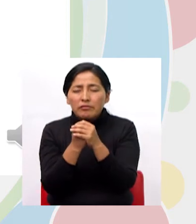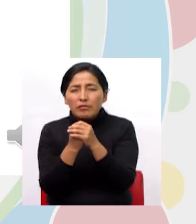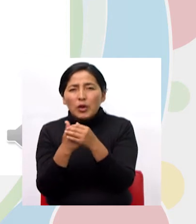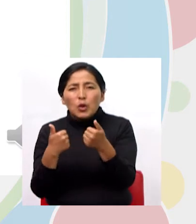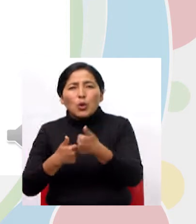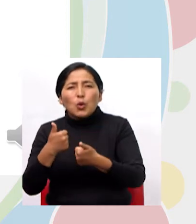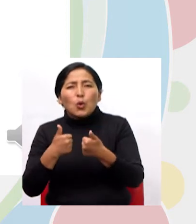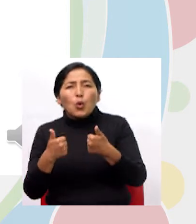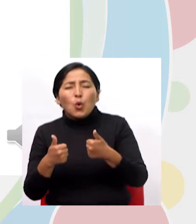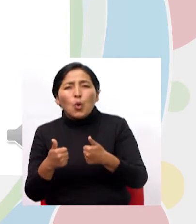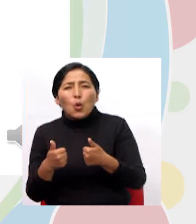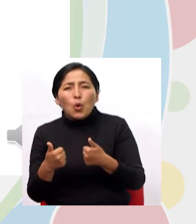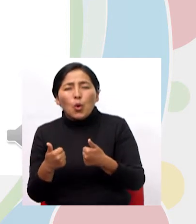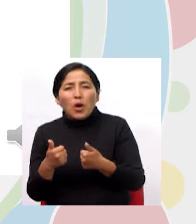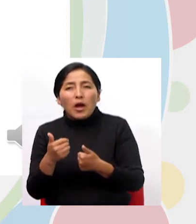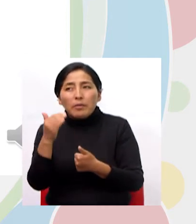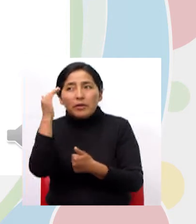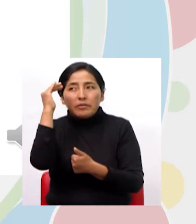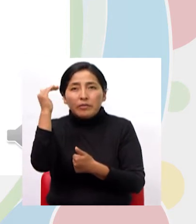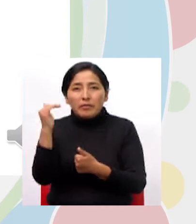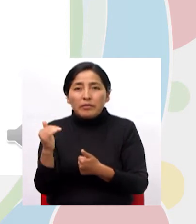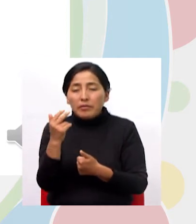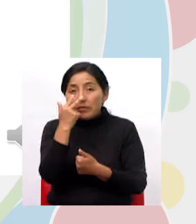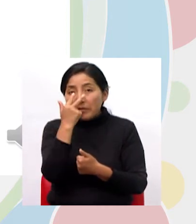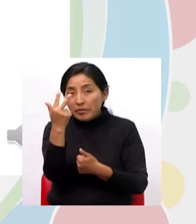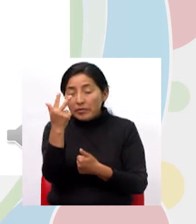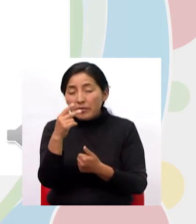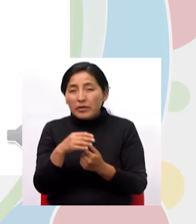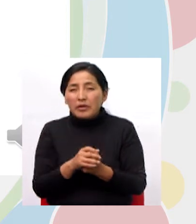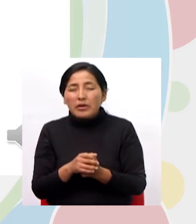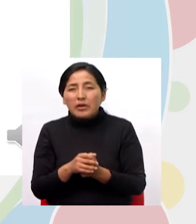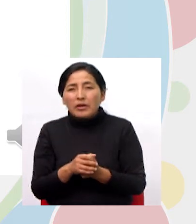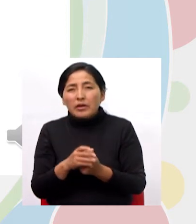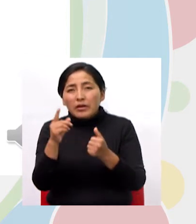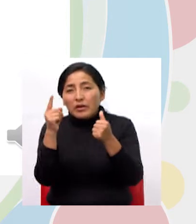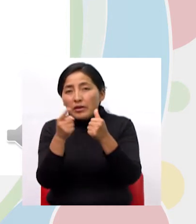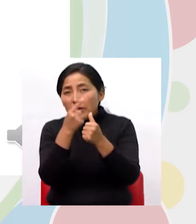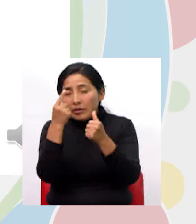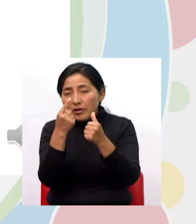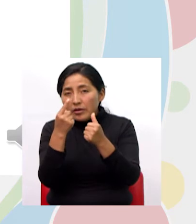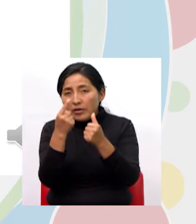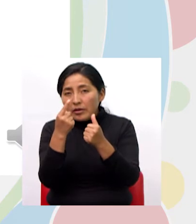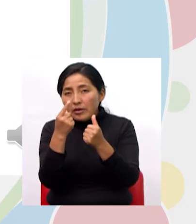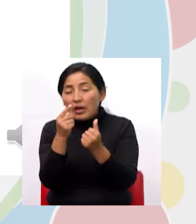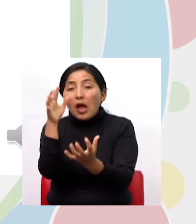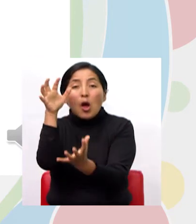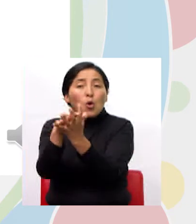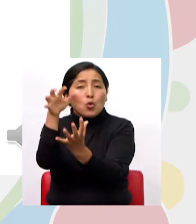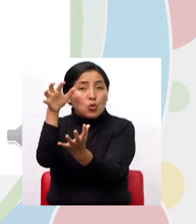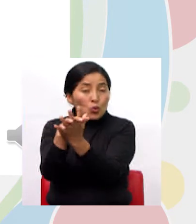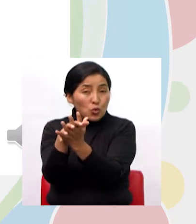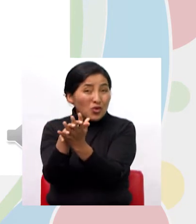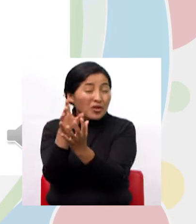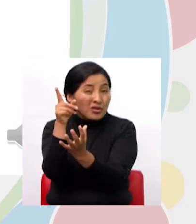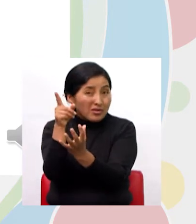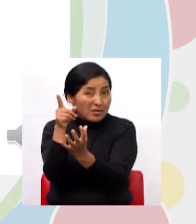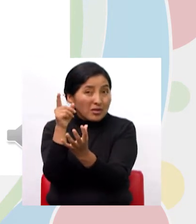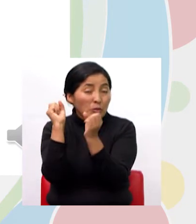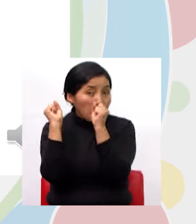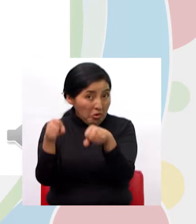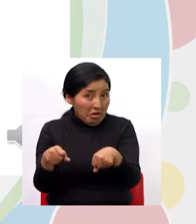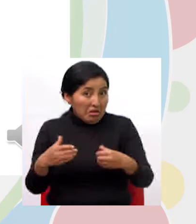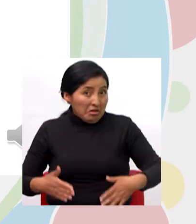empecemos otra vez desde arriba observamos el primer animalito es un cocodrilo ¿este cocodrilo